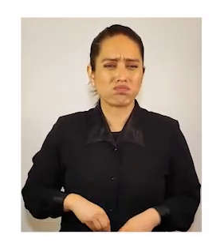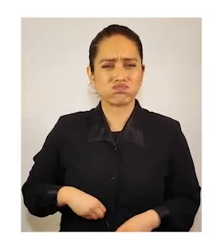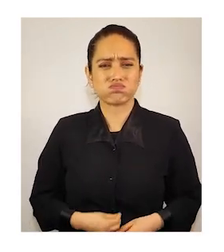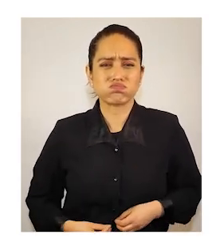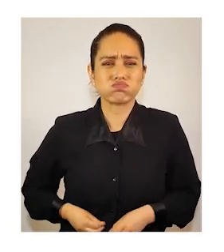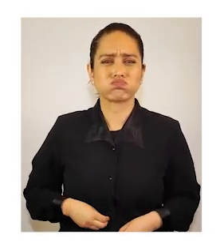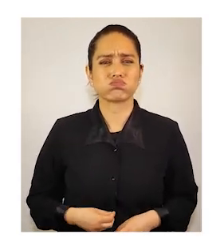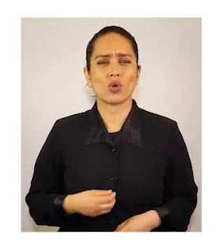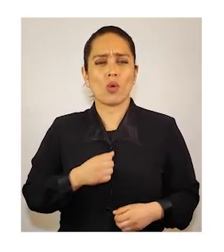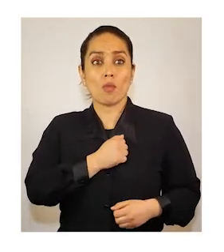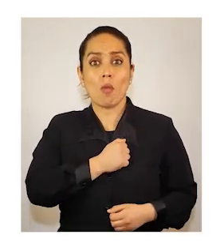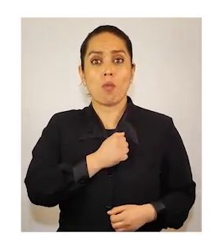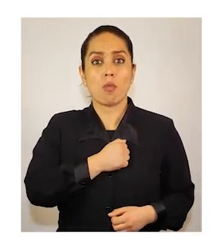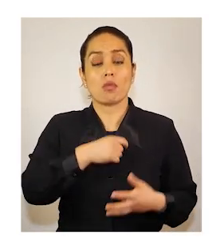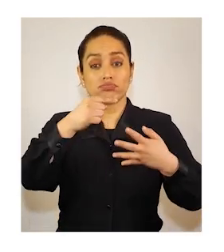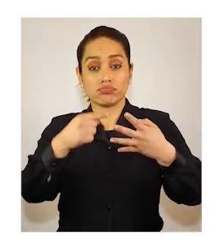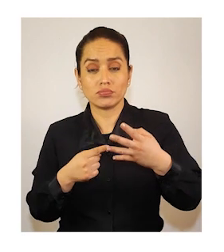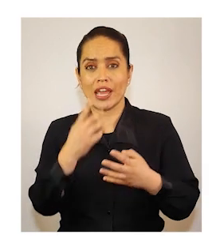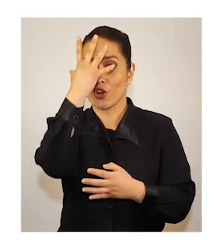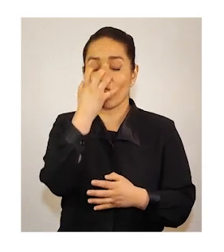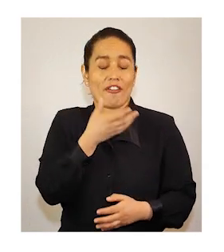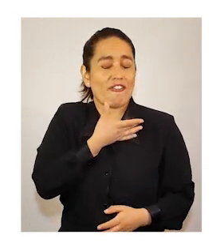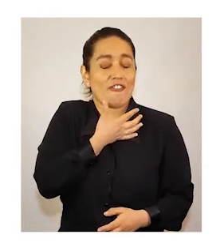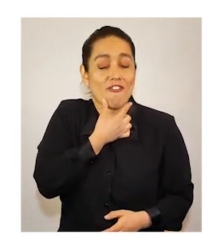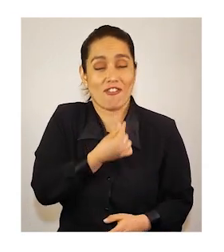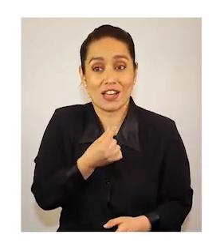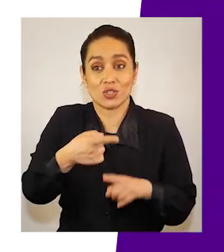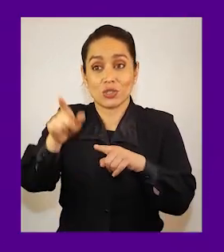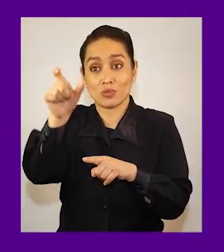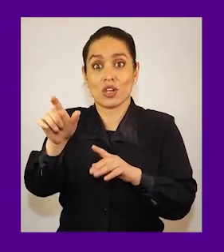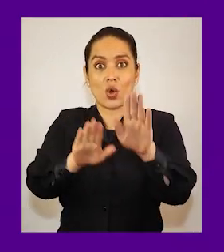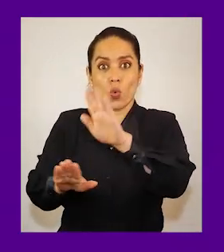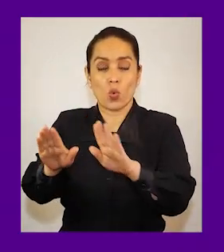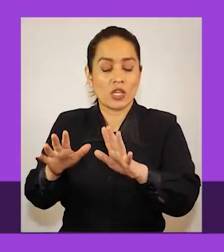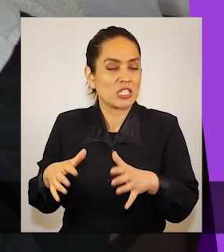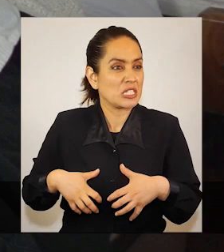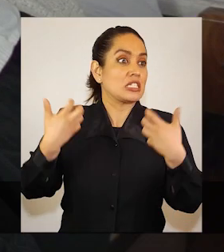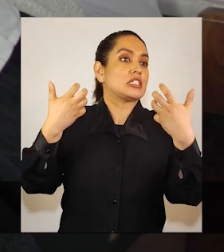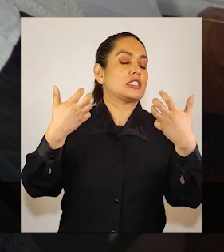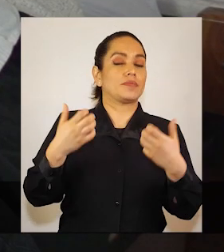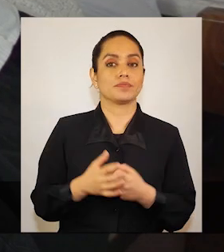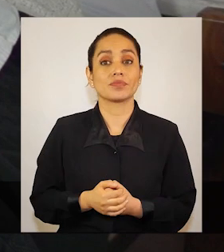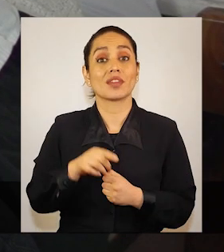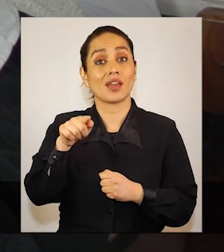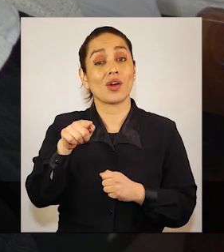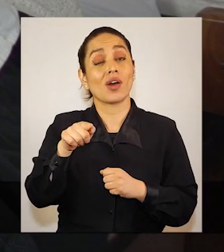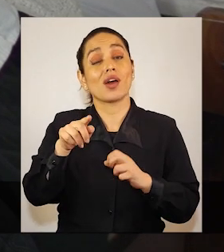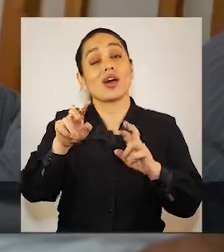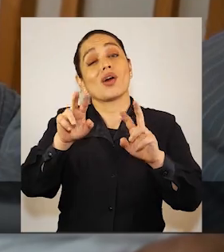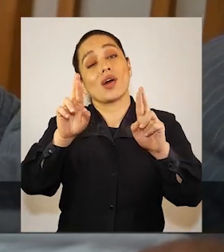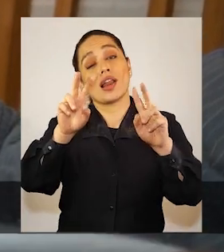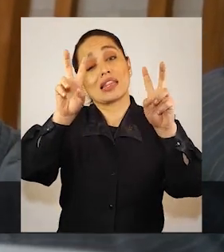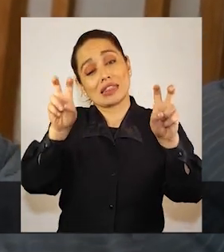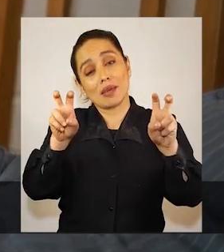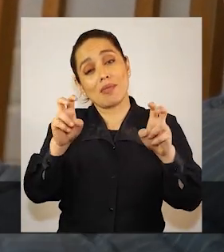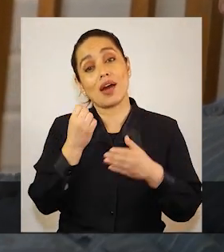palpitaciones, entre otros. Enojarse fácilmente con la persona que cuidas. Esperamos que este contenido te sirva